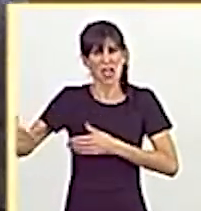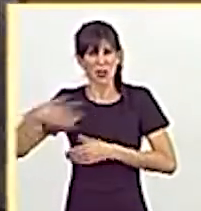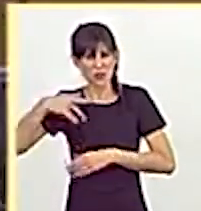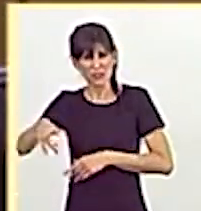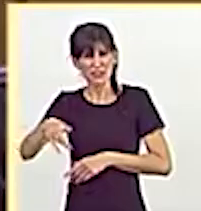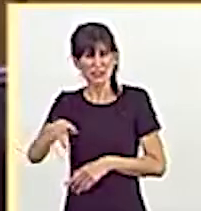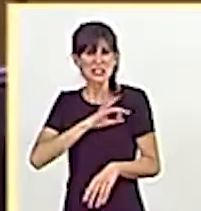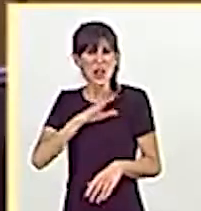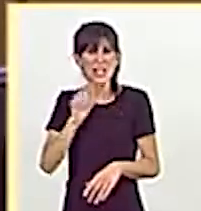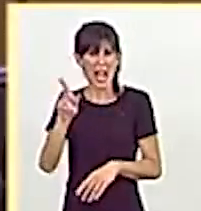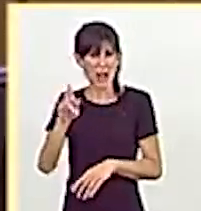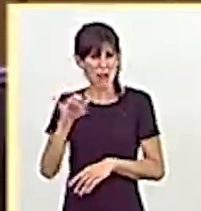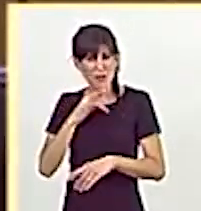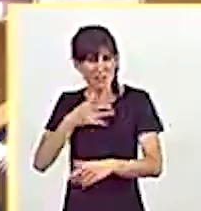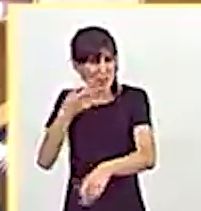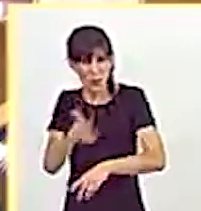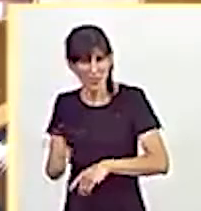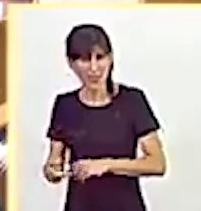señora Calvo? Muchas gracias,